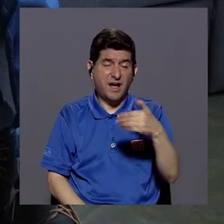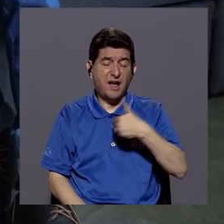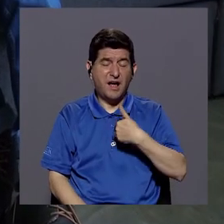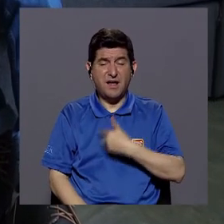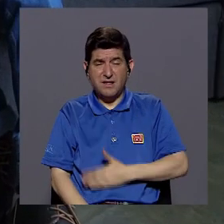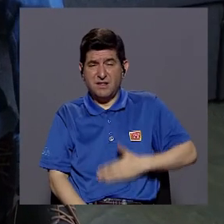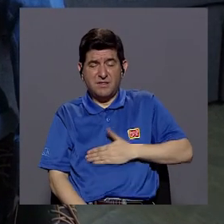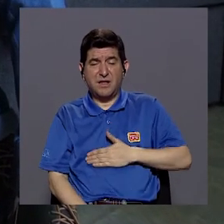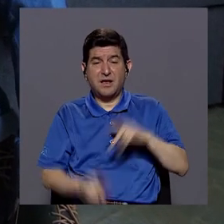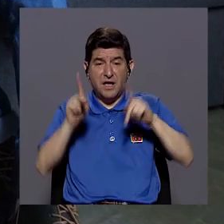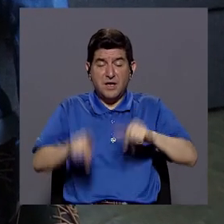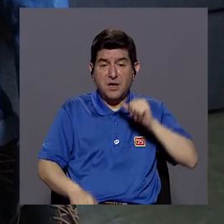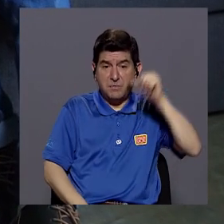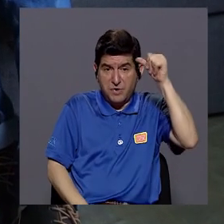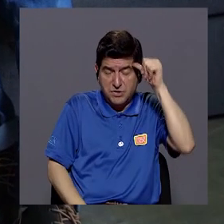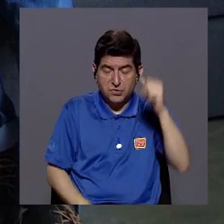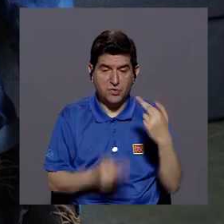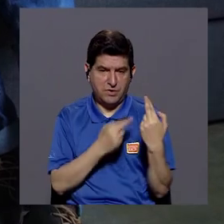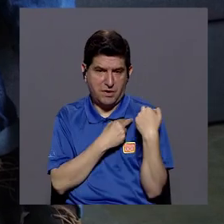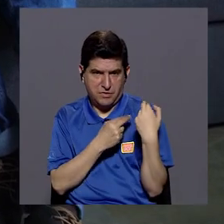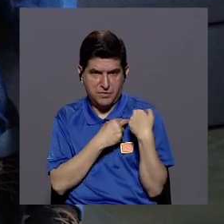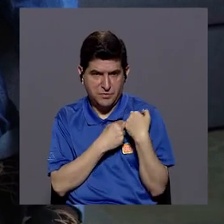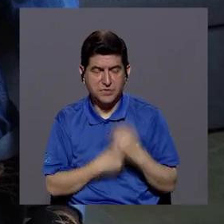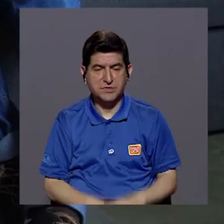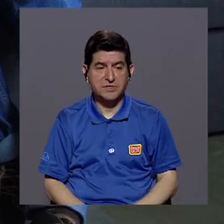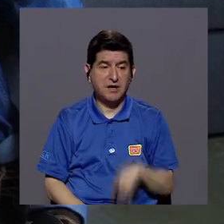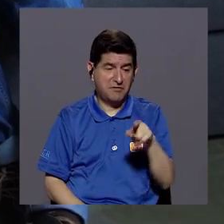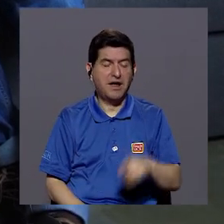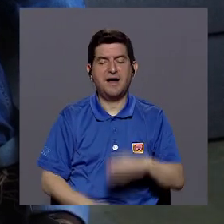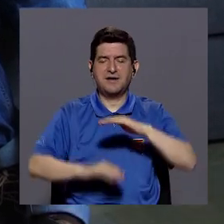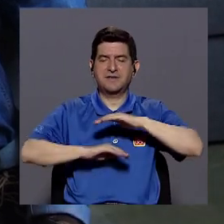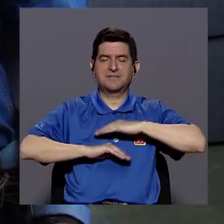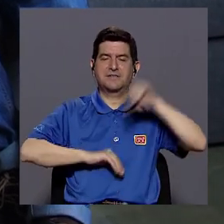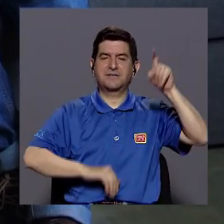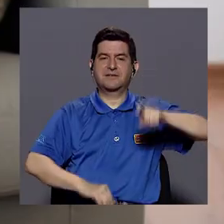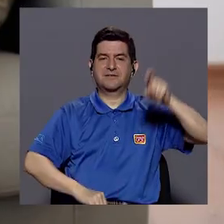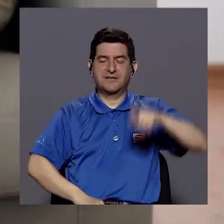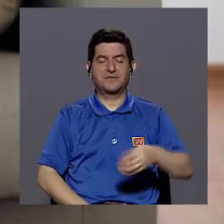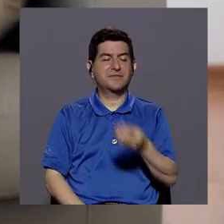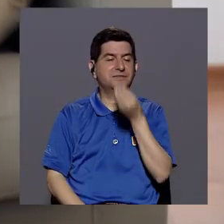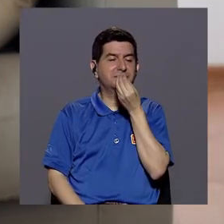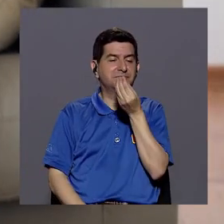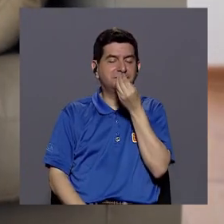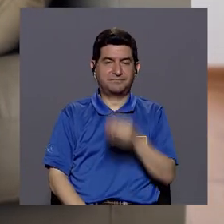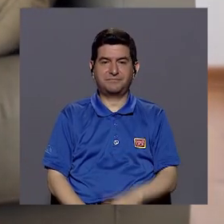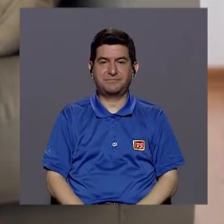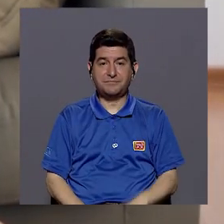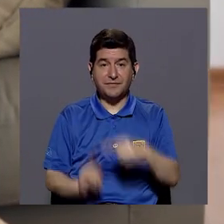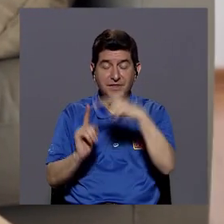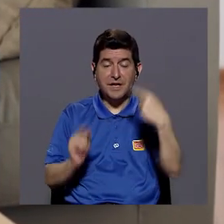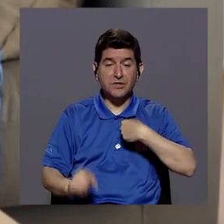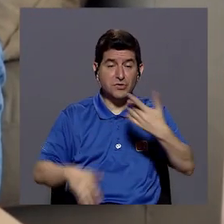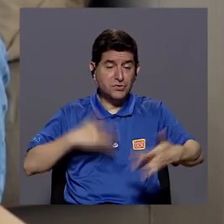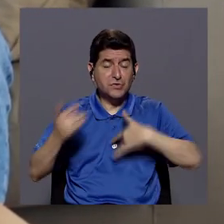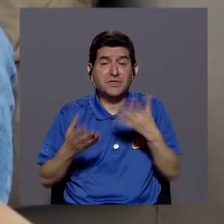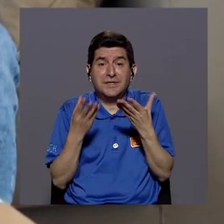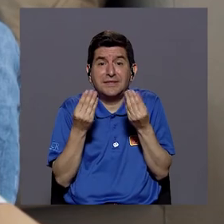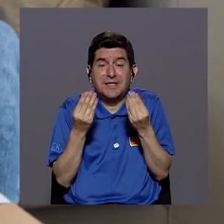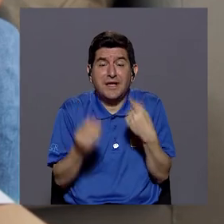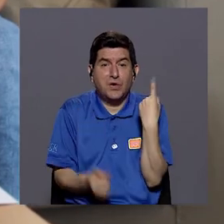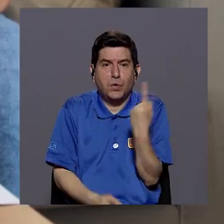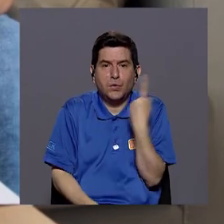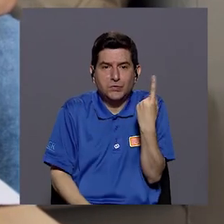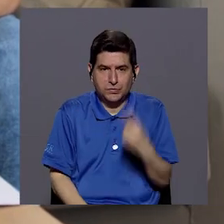hambre y esa persona adulta que estaba a mi cargo, satisfajo mi necesidad de alimento, desde que me sentía miedo,